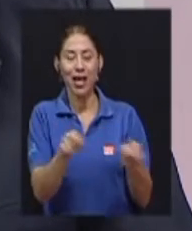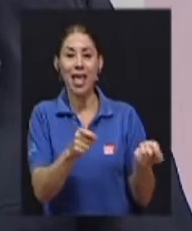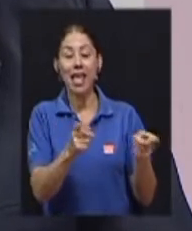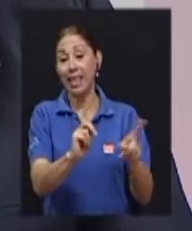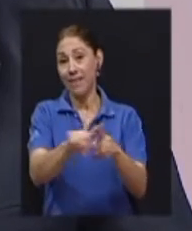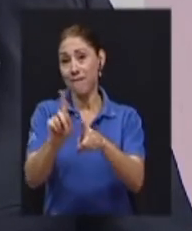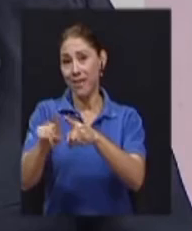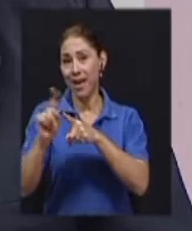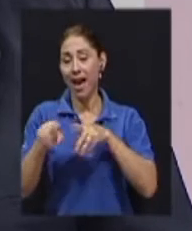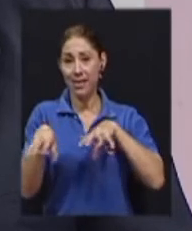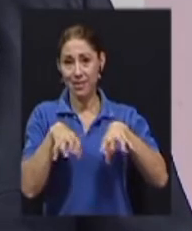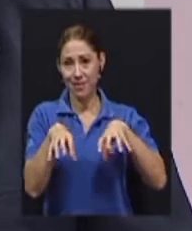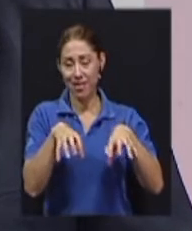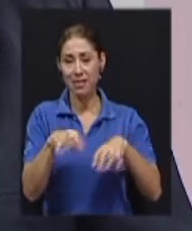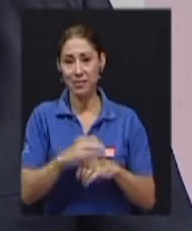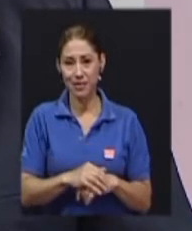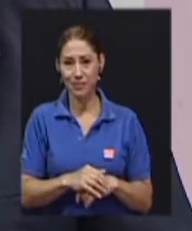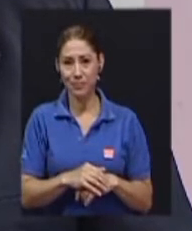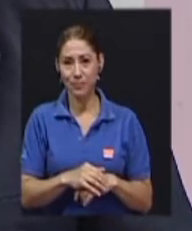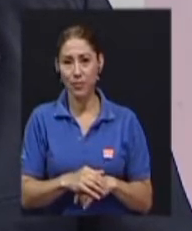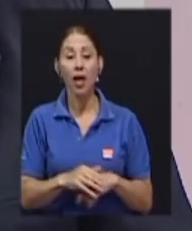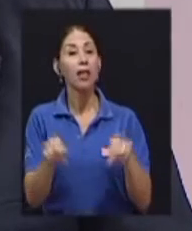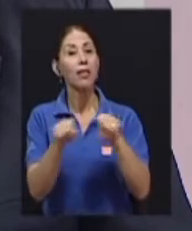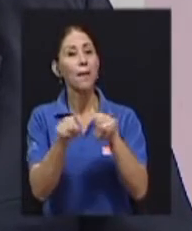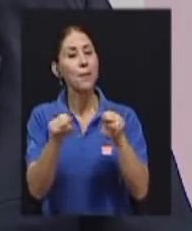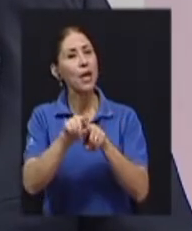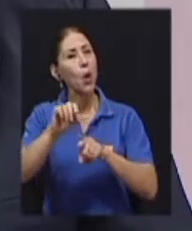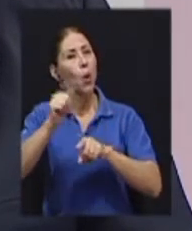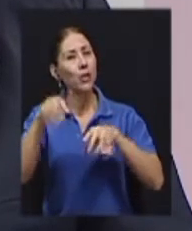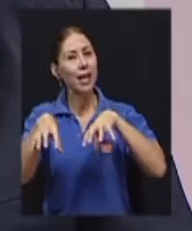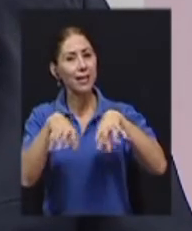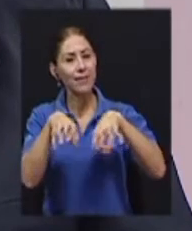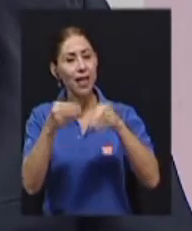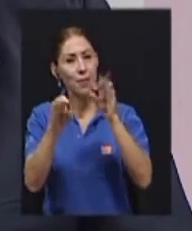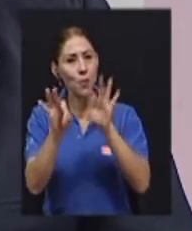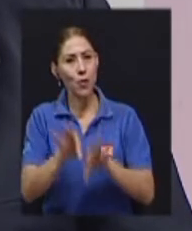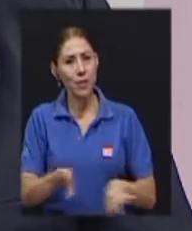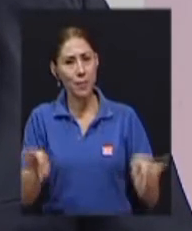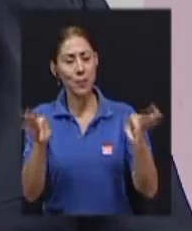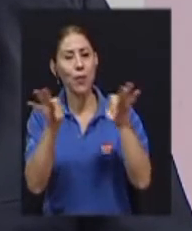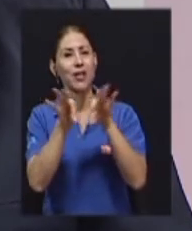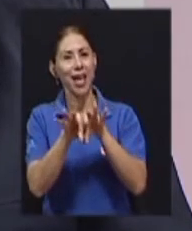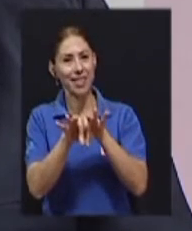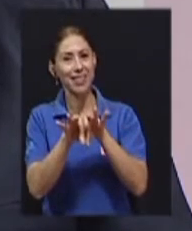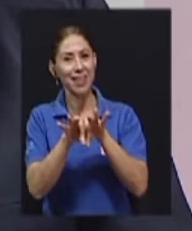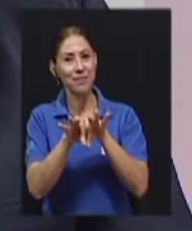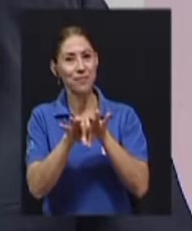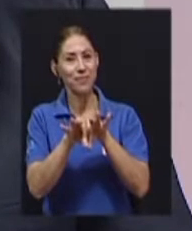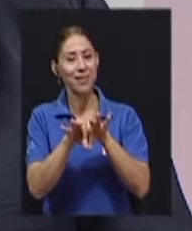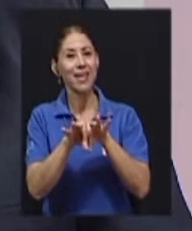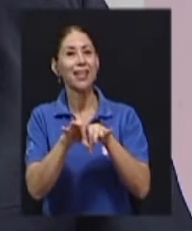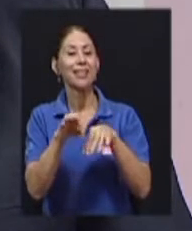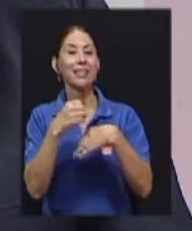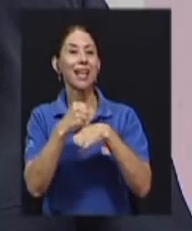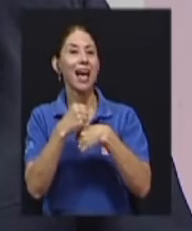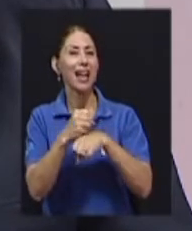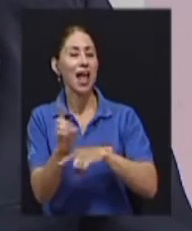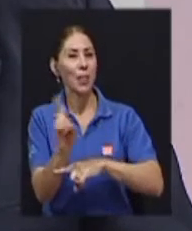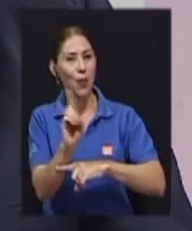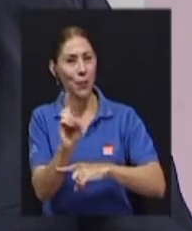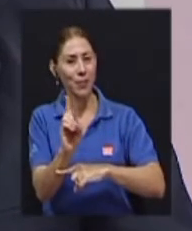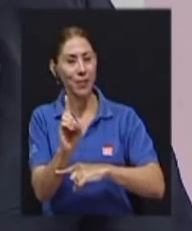actividades. Otra actividad también muy importante la vamos a tener en Catedral.